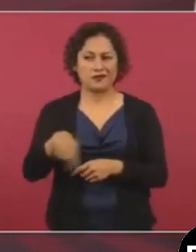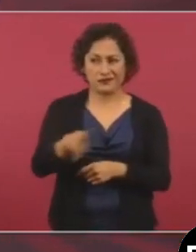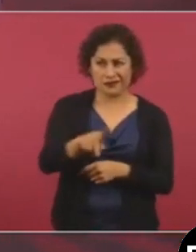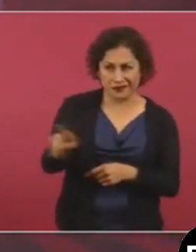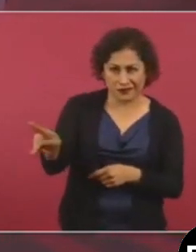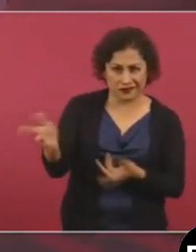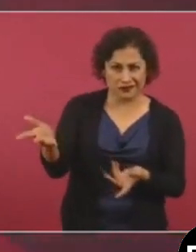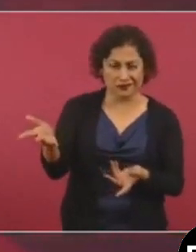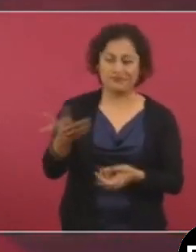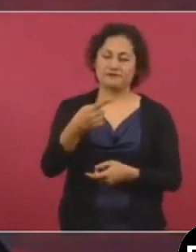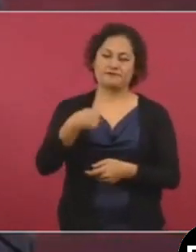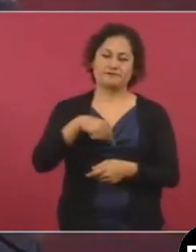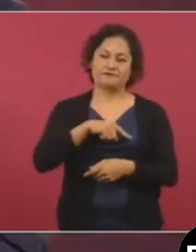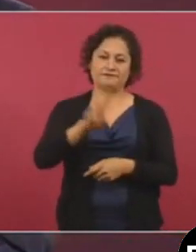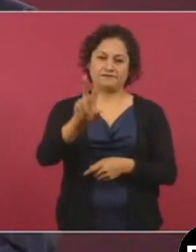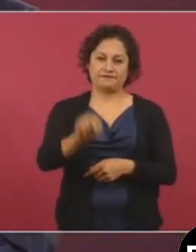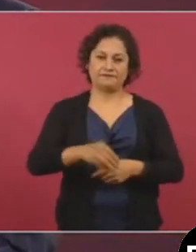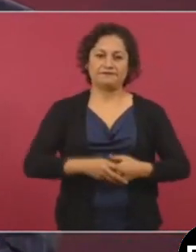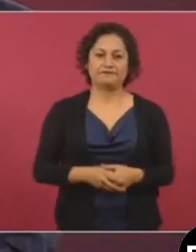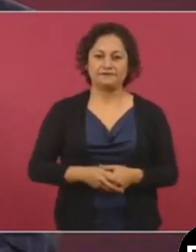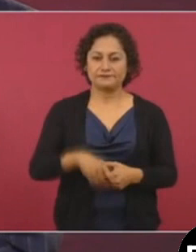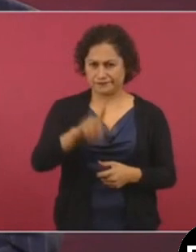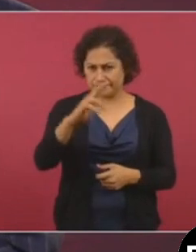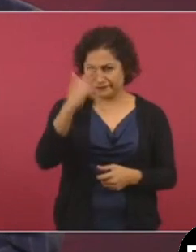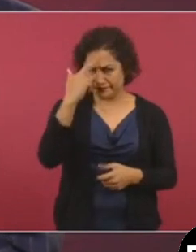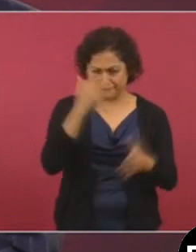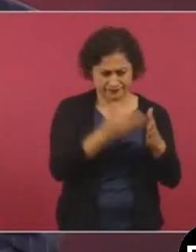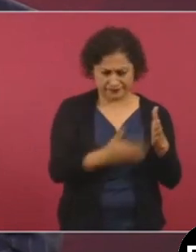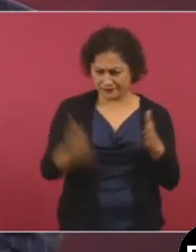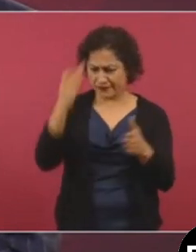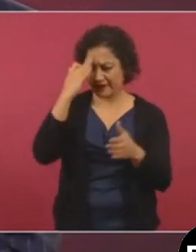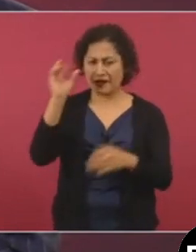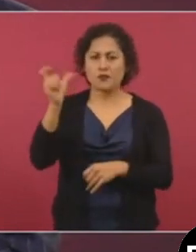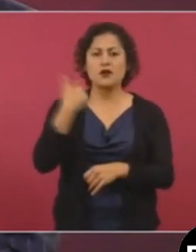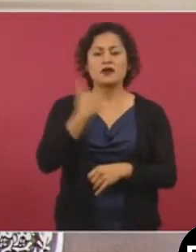Y en la época de Calderón, fíjense,